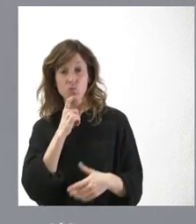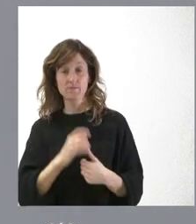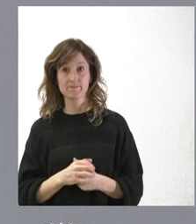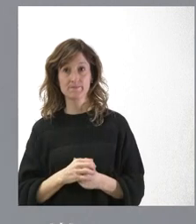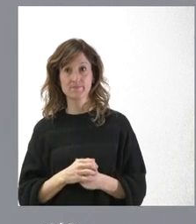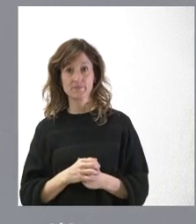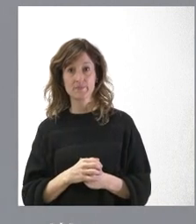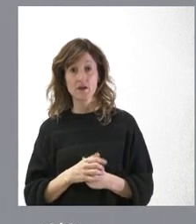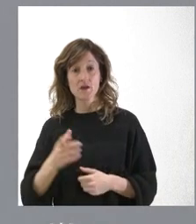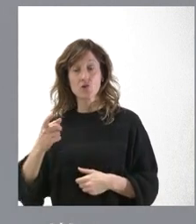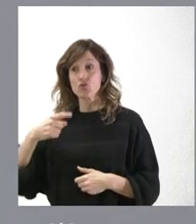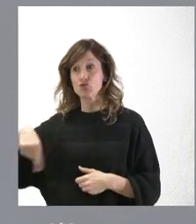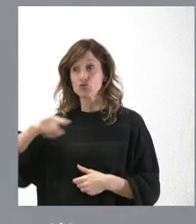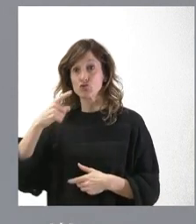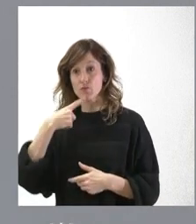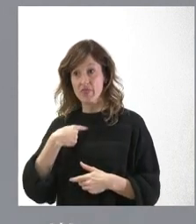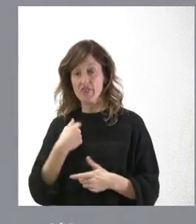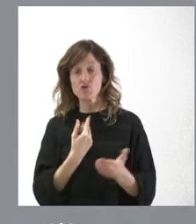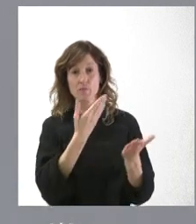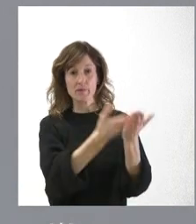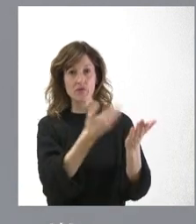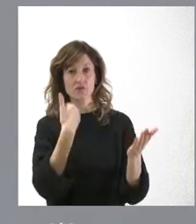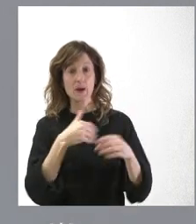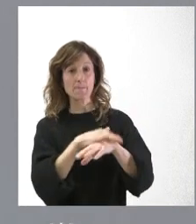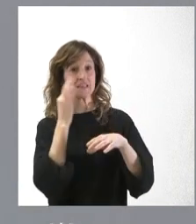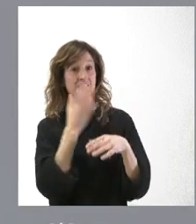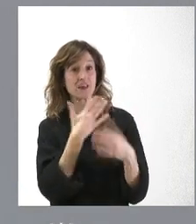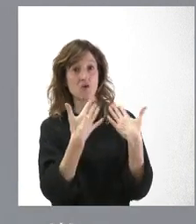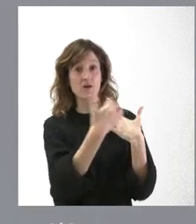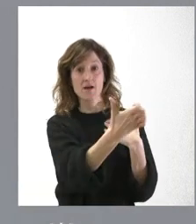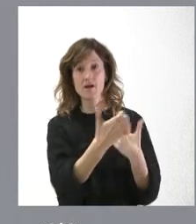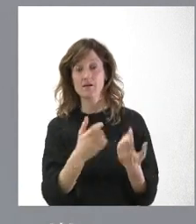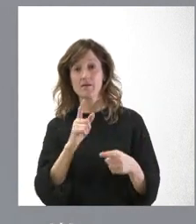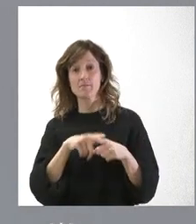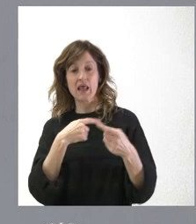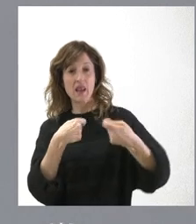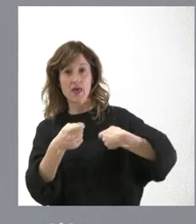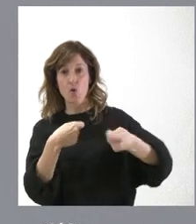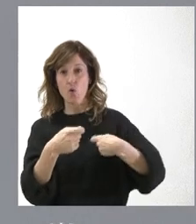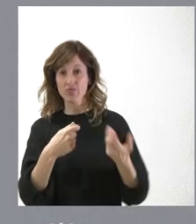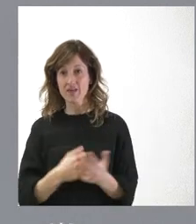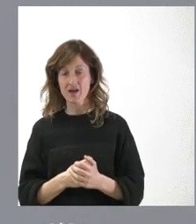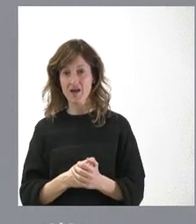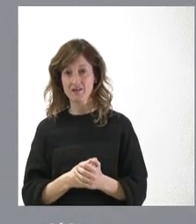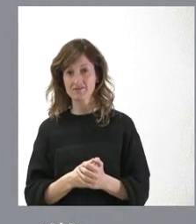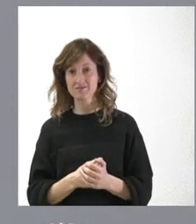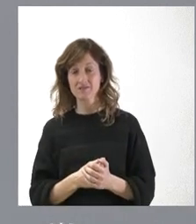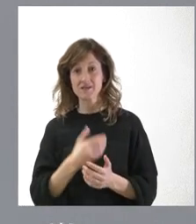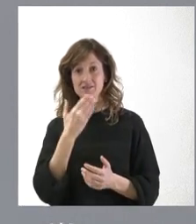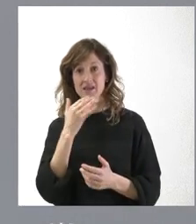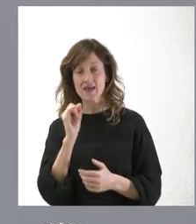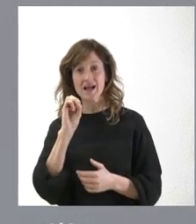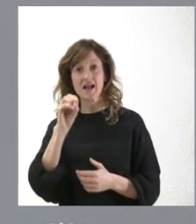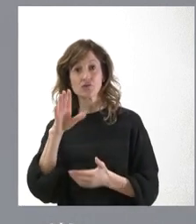Si nosotros lo que usted dice es lo que estamos pidiendo, que la ministra nos convoque y nos deje negociar, porque cuando hay 14